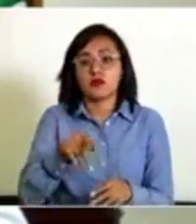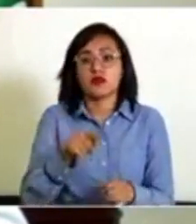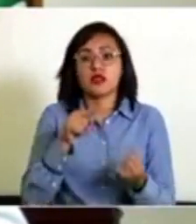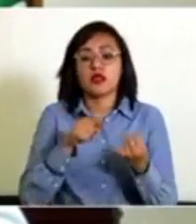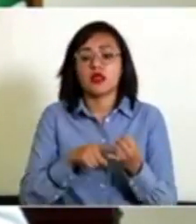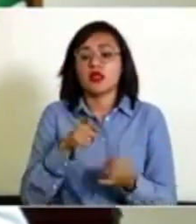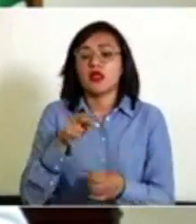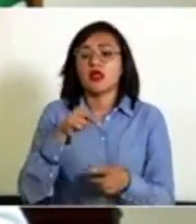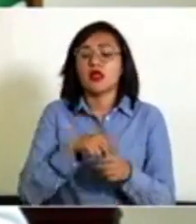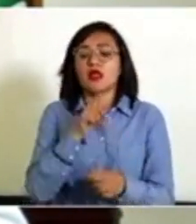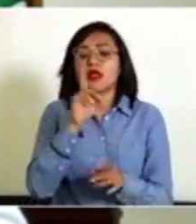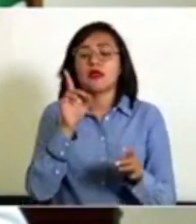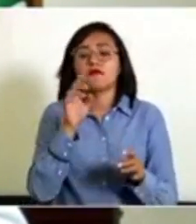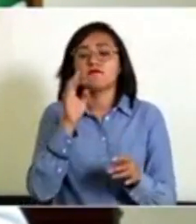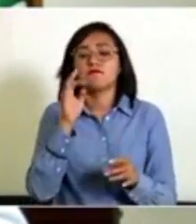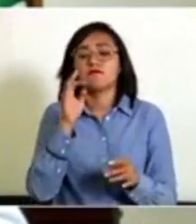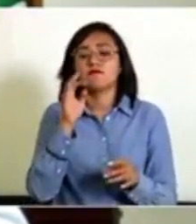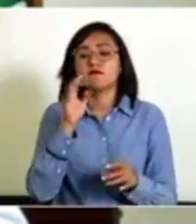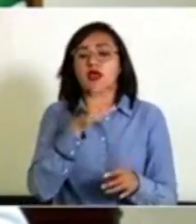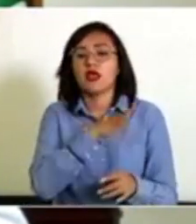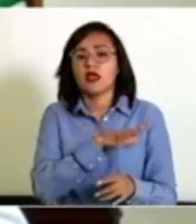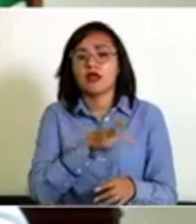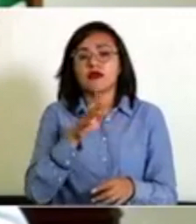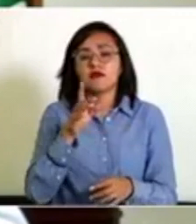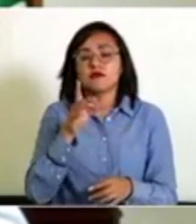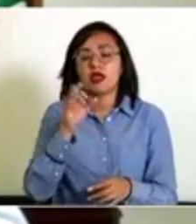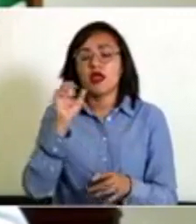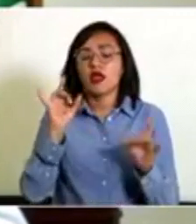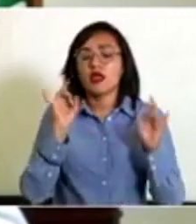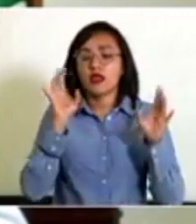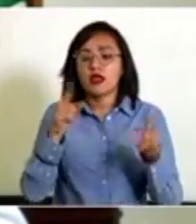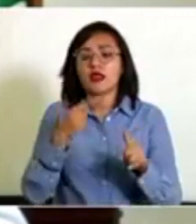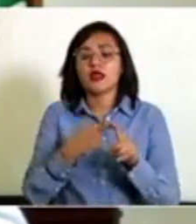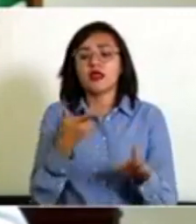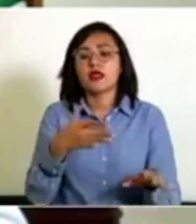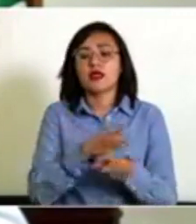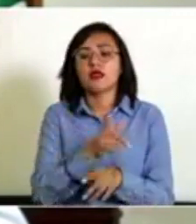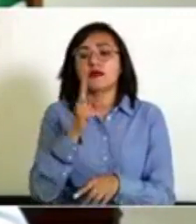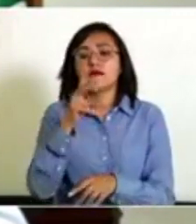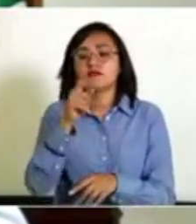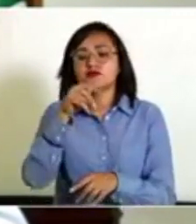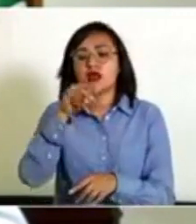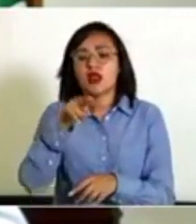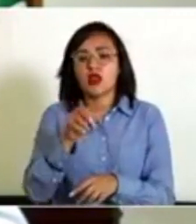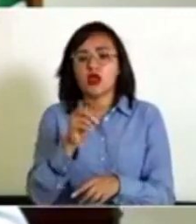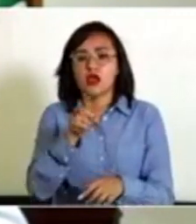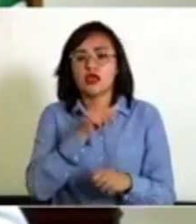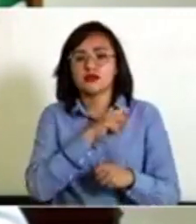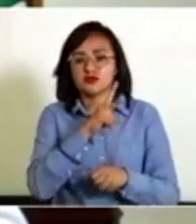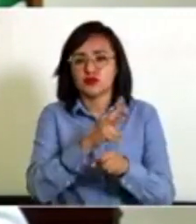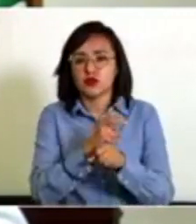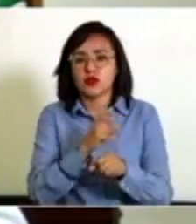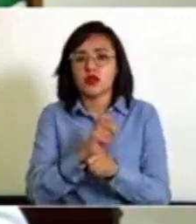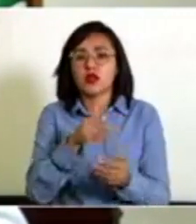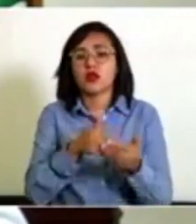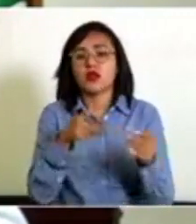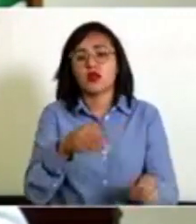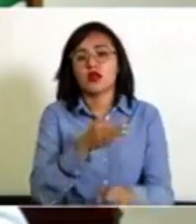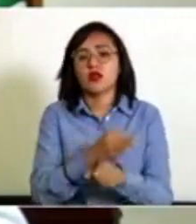de general Felipe Ángeles, el presidente sustituto de Venustiano Carranza y recientemente,